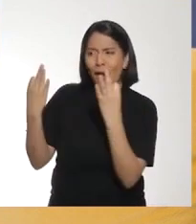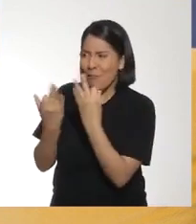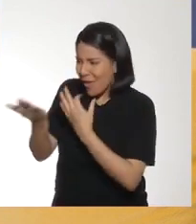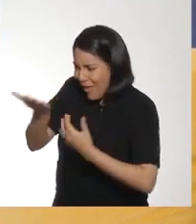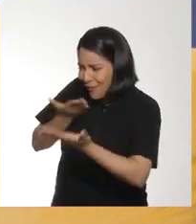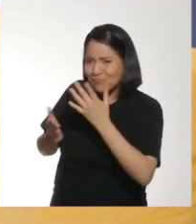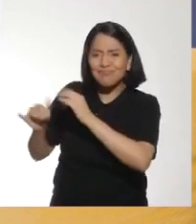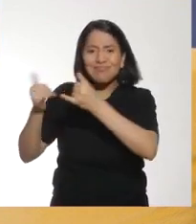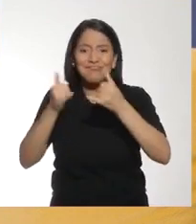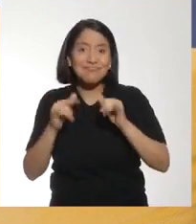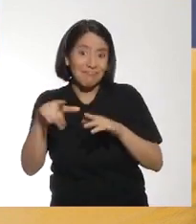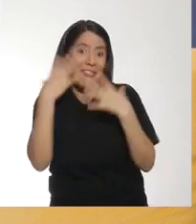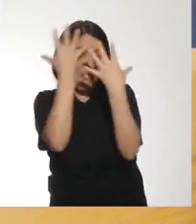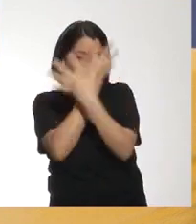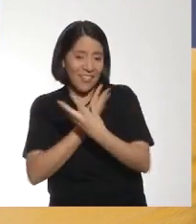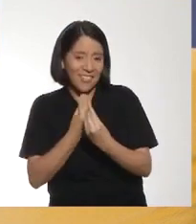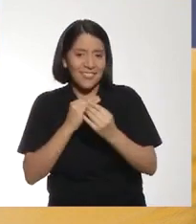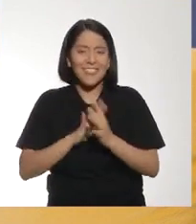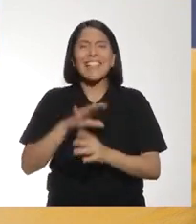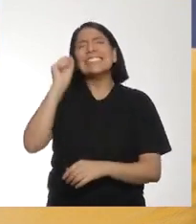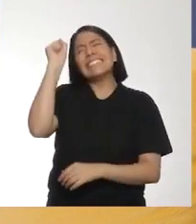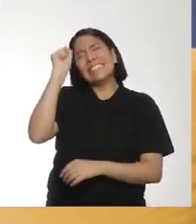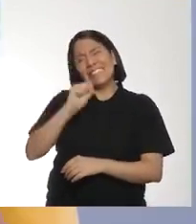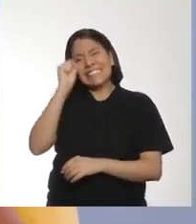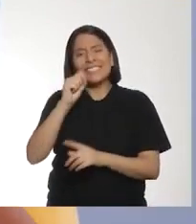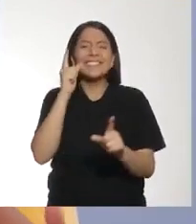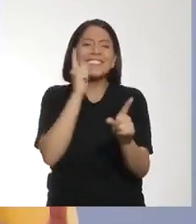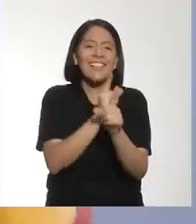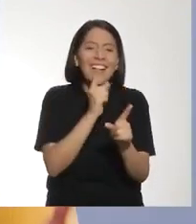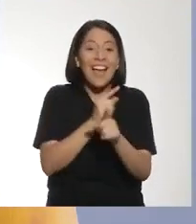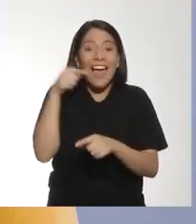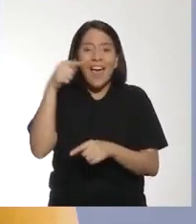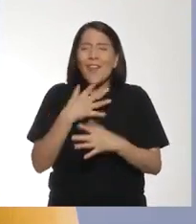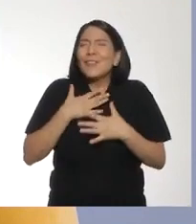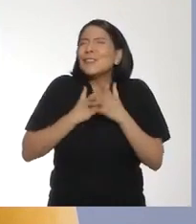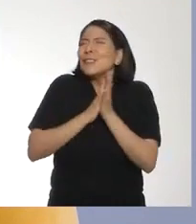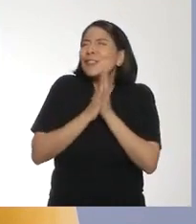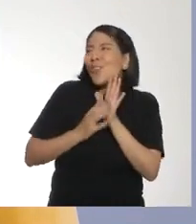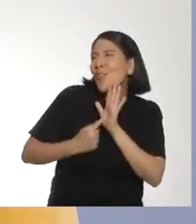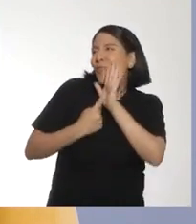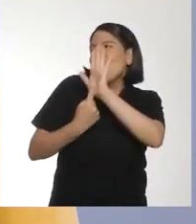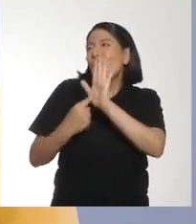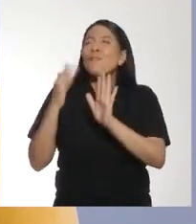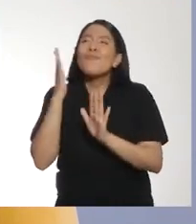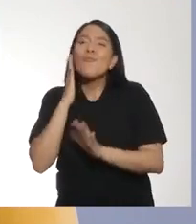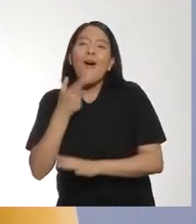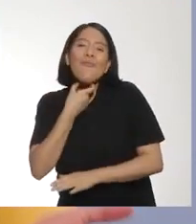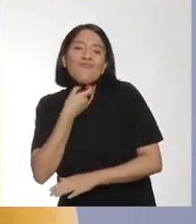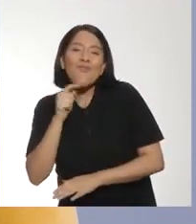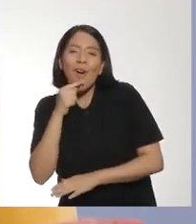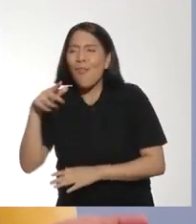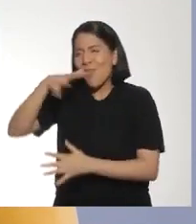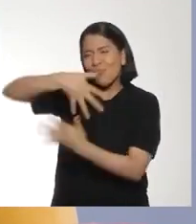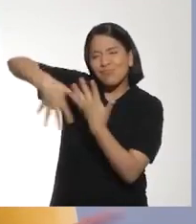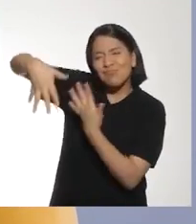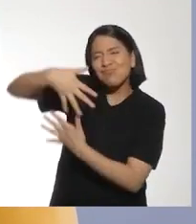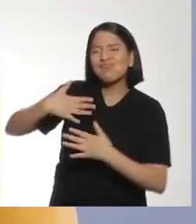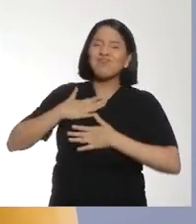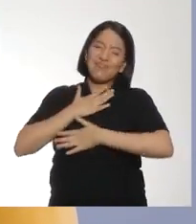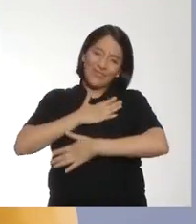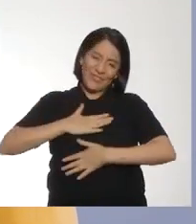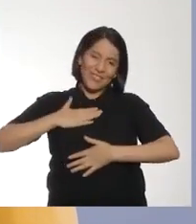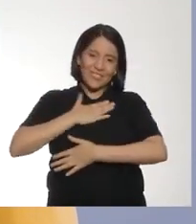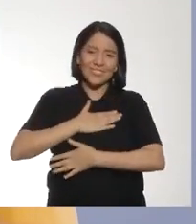podemos realizar Con nuestros familiares Estoy segura Que les va a encantar Estoy seguro que sí Me muero de ganas De mostrárselos A mi mamá y a mi abuelita